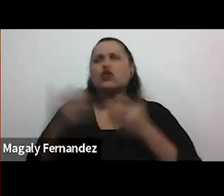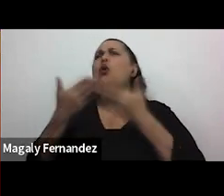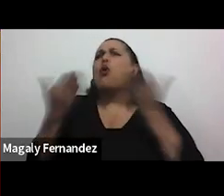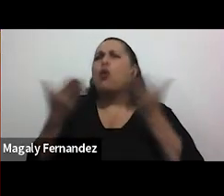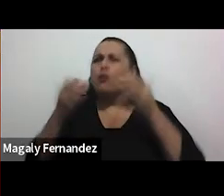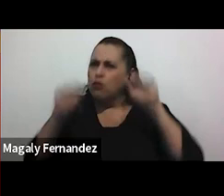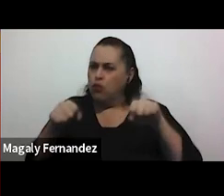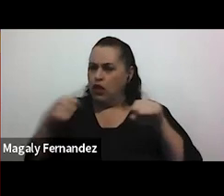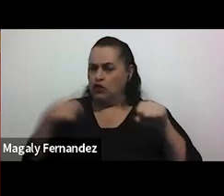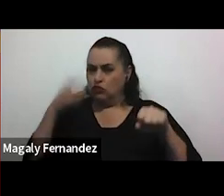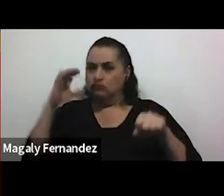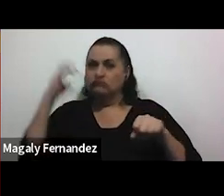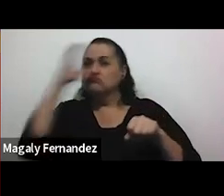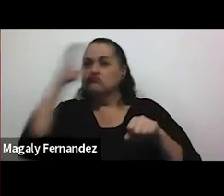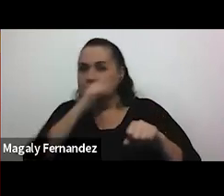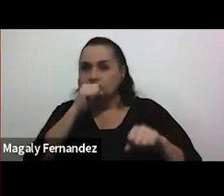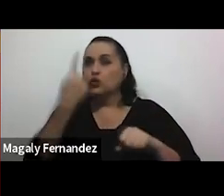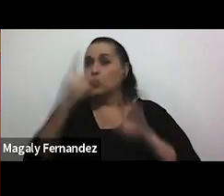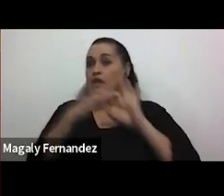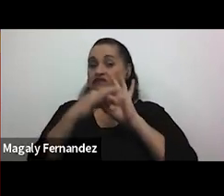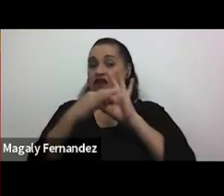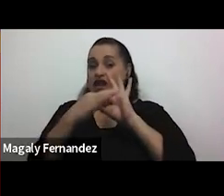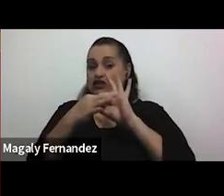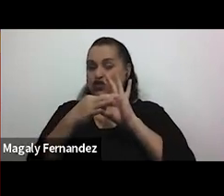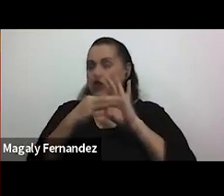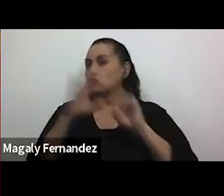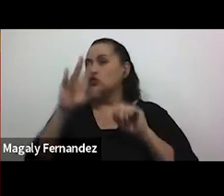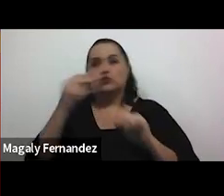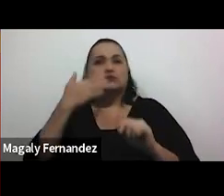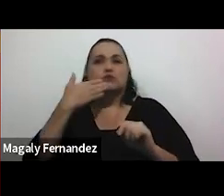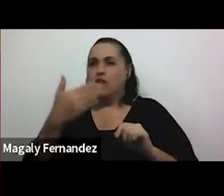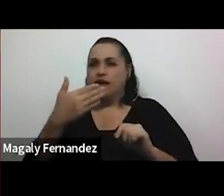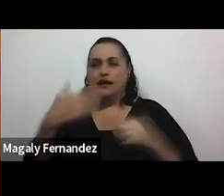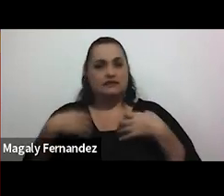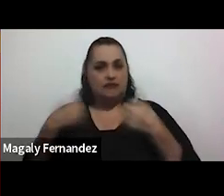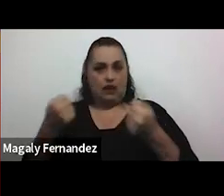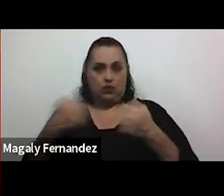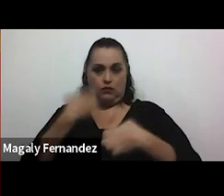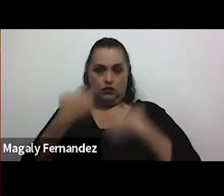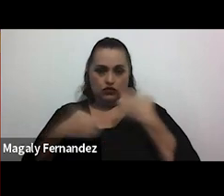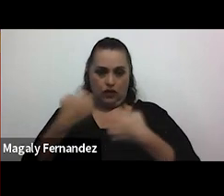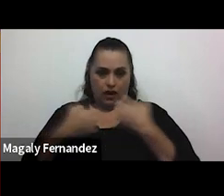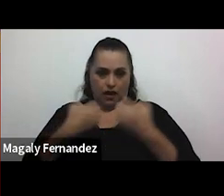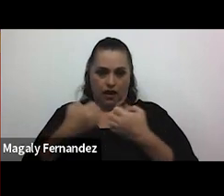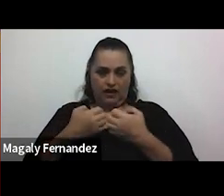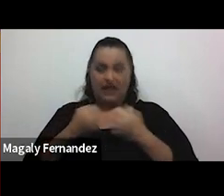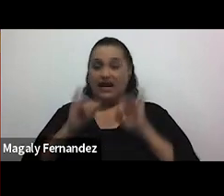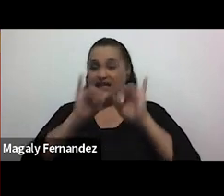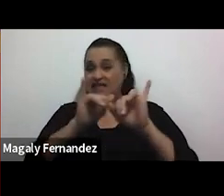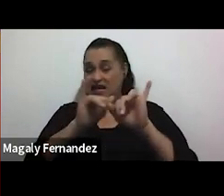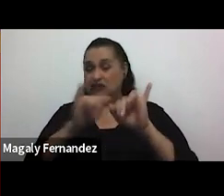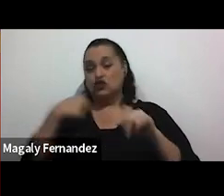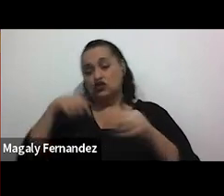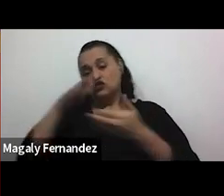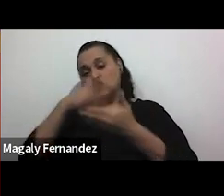reconocer cuando una relación es perjudicial para la salud emocional? que es un poco esto que a veces leemos